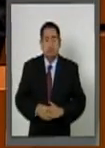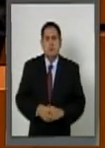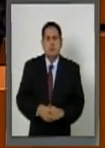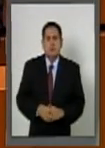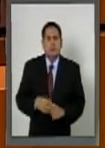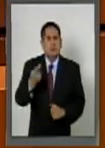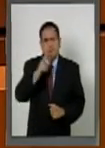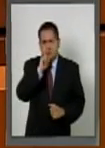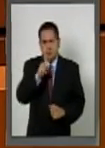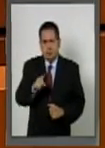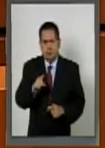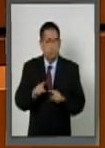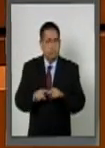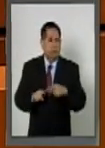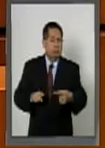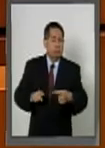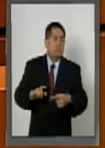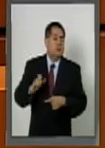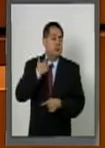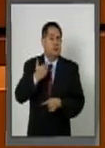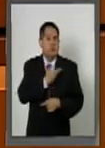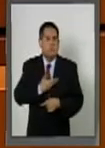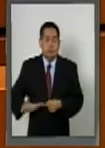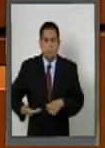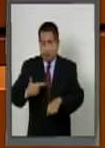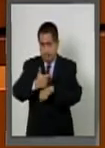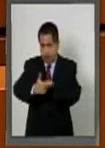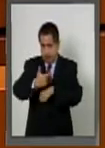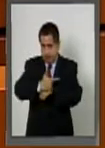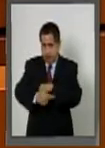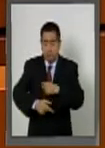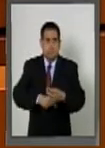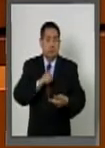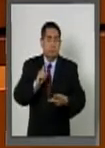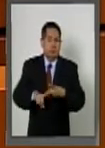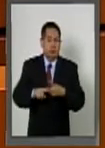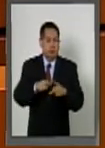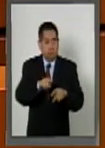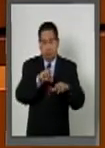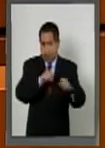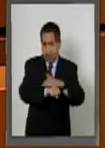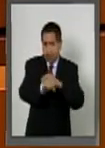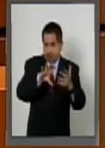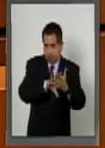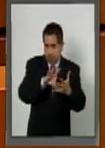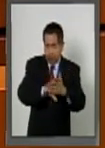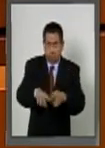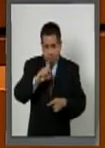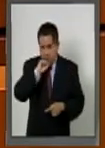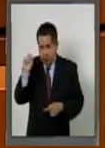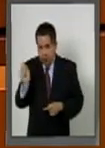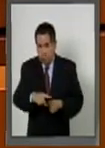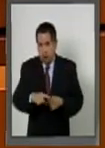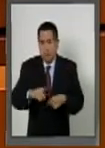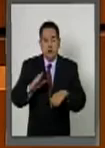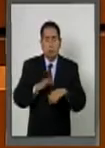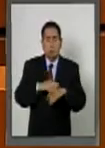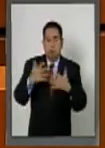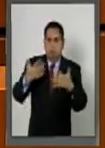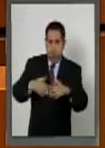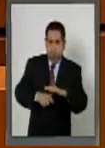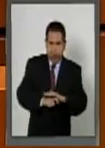Pero también salpicó al expresidente de Guatemala que fue a parar a la cárcel porque una empresa